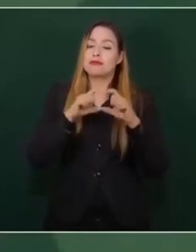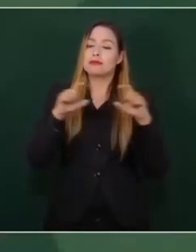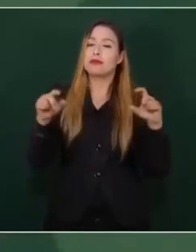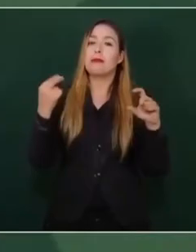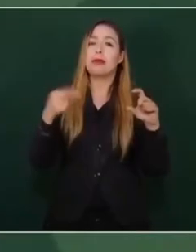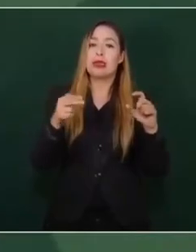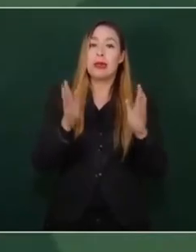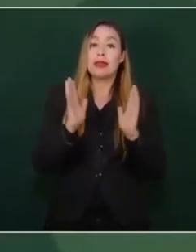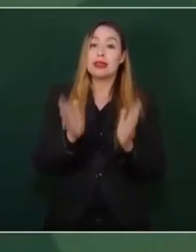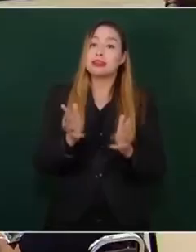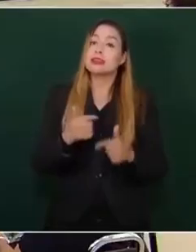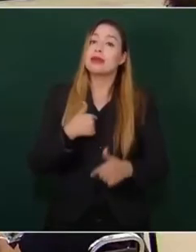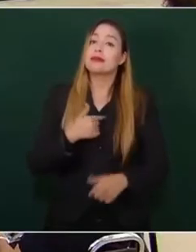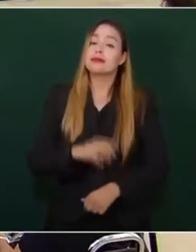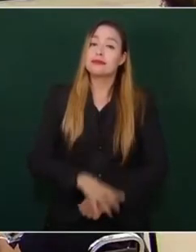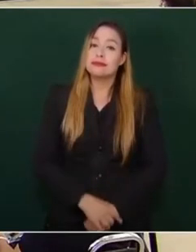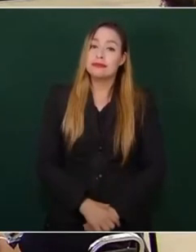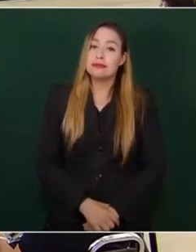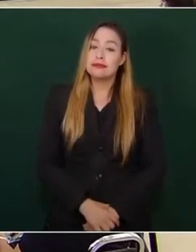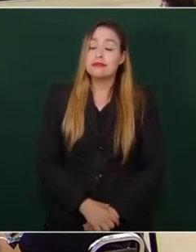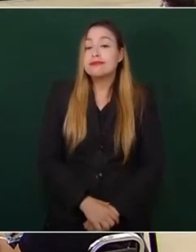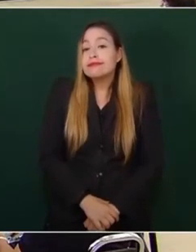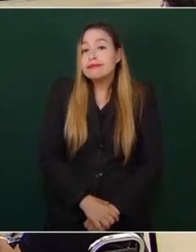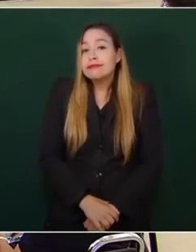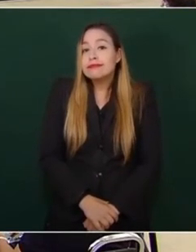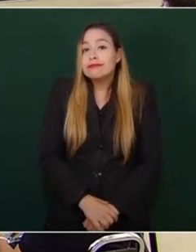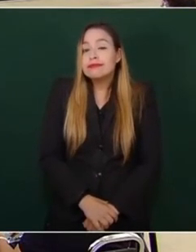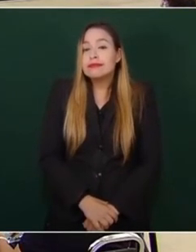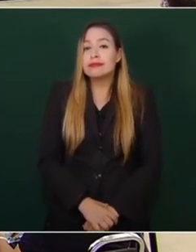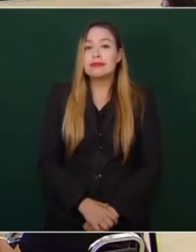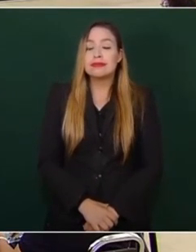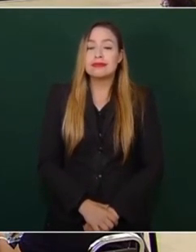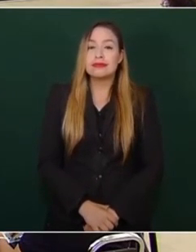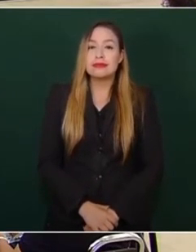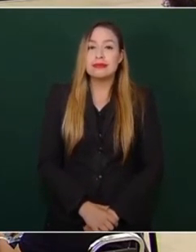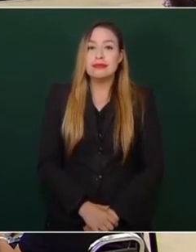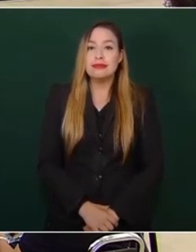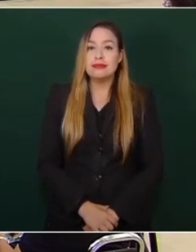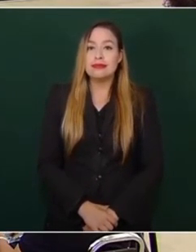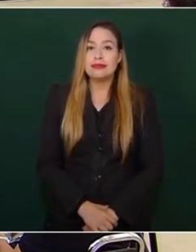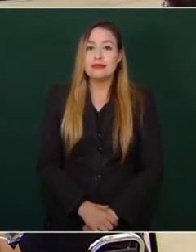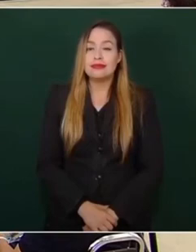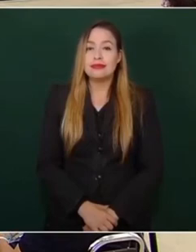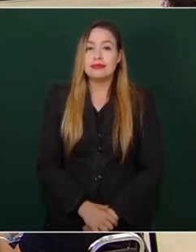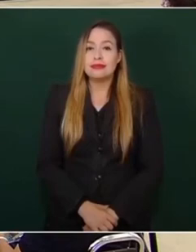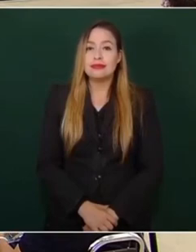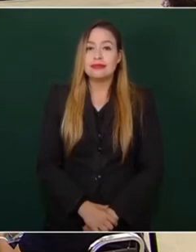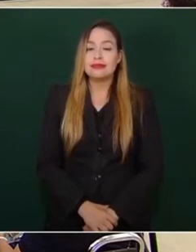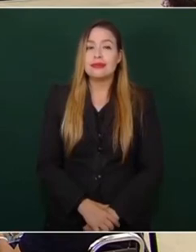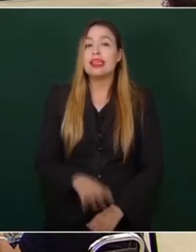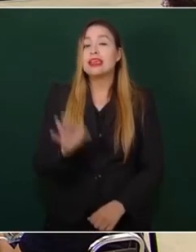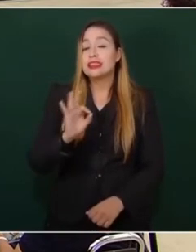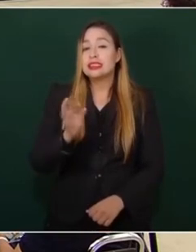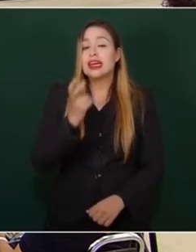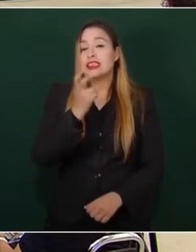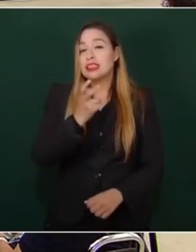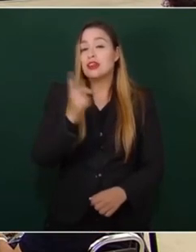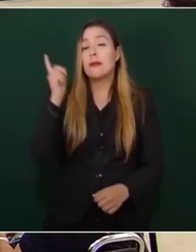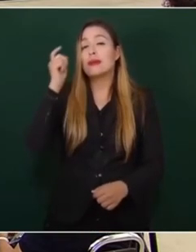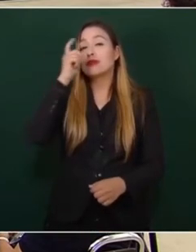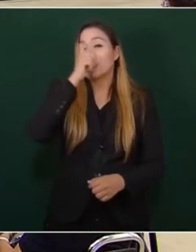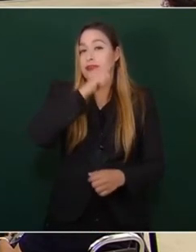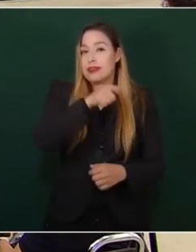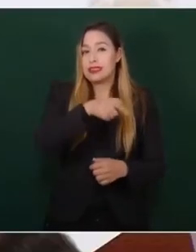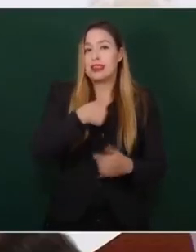A lo mejor eso sí le va a costar mucho trabajo a Jesús, pero lo podamos alejar para el